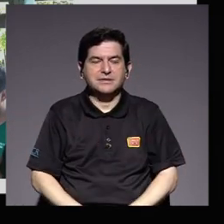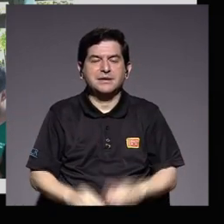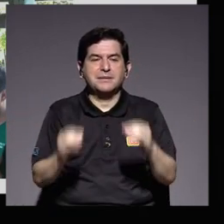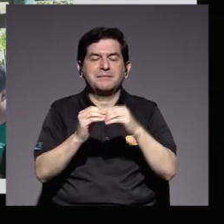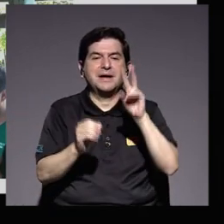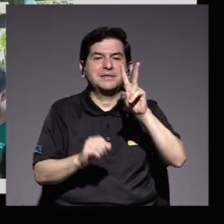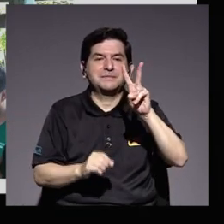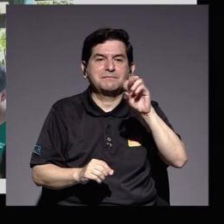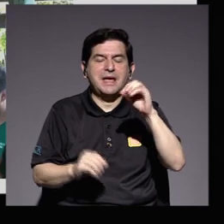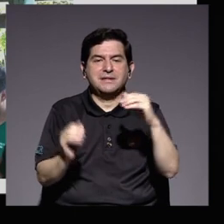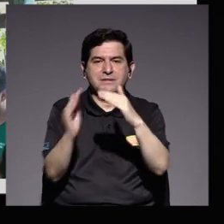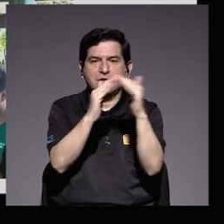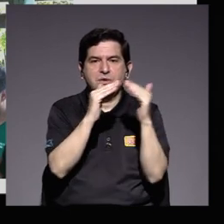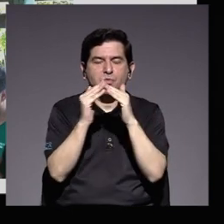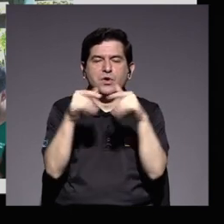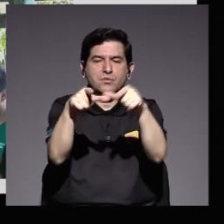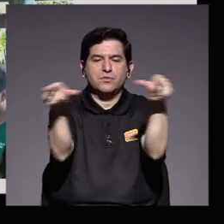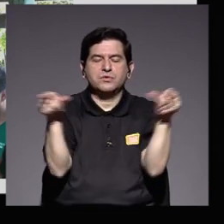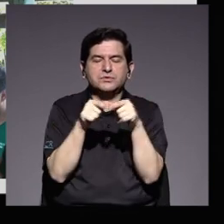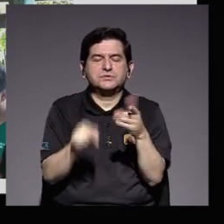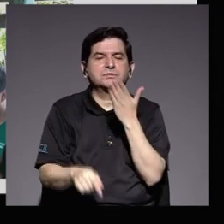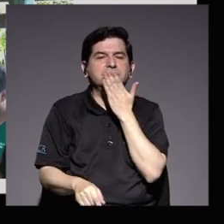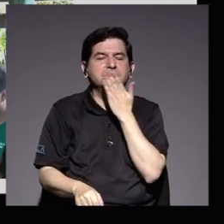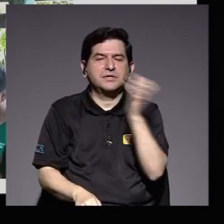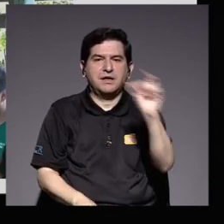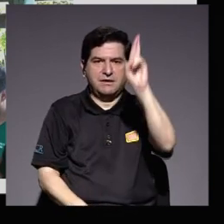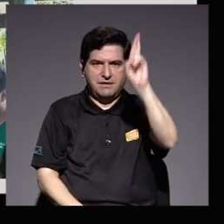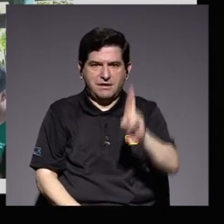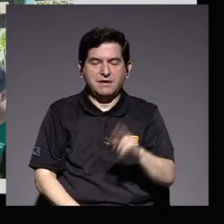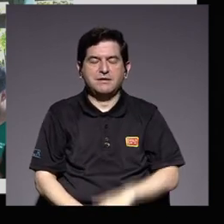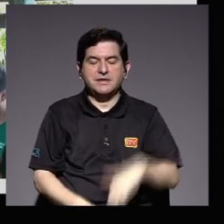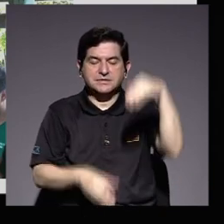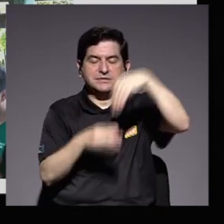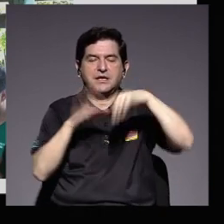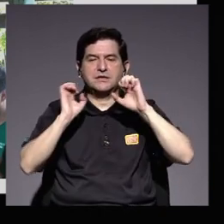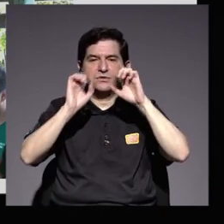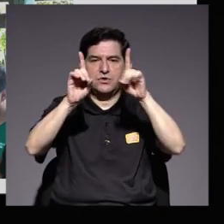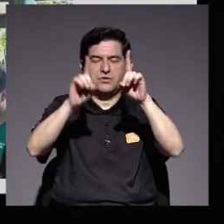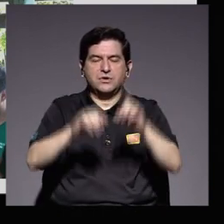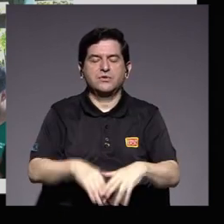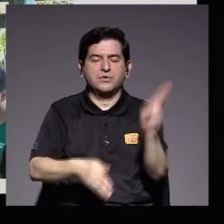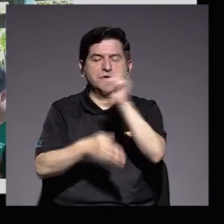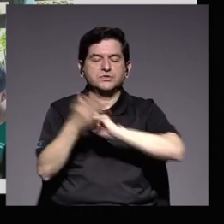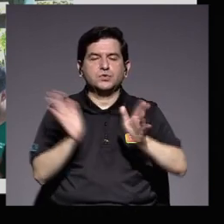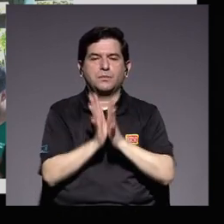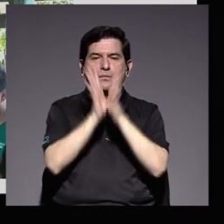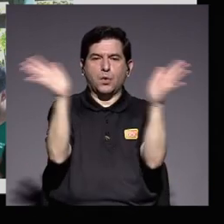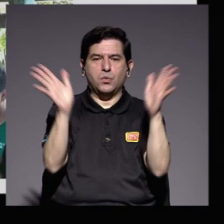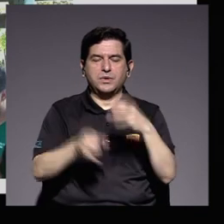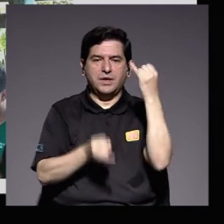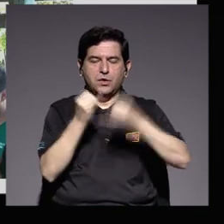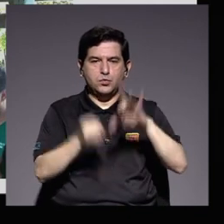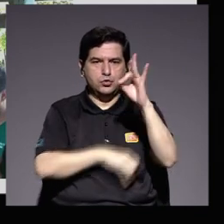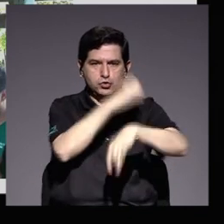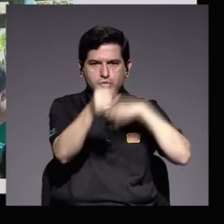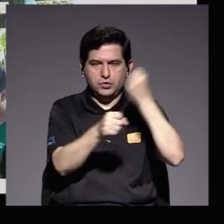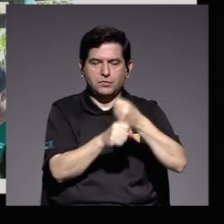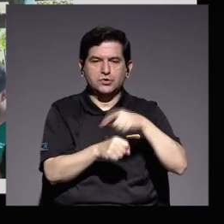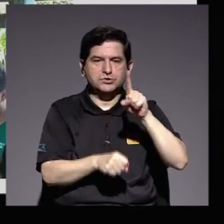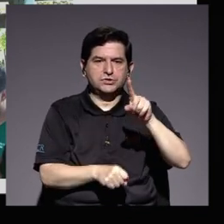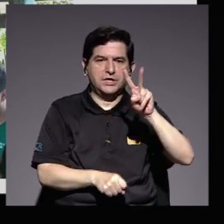más de 20 pueblos y territorios indígenas de Costa Rica a la educación superior pública. en los últimos ocho años